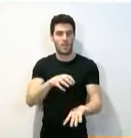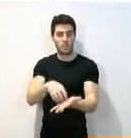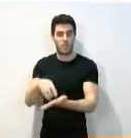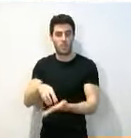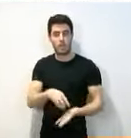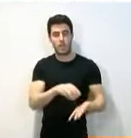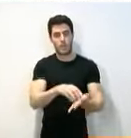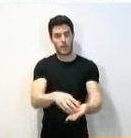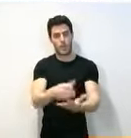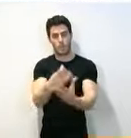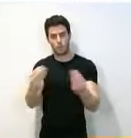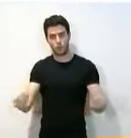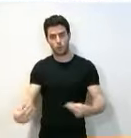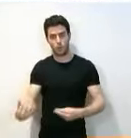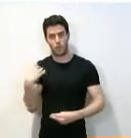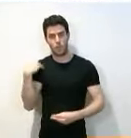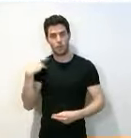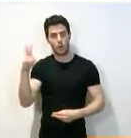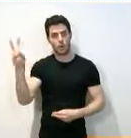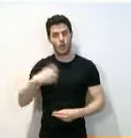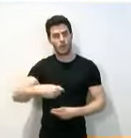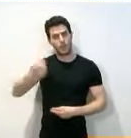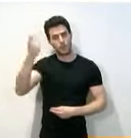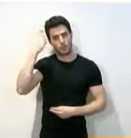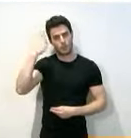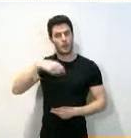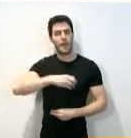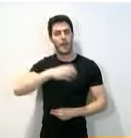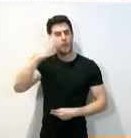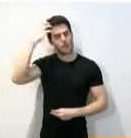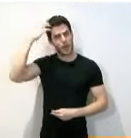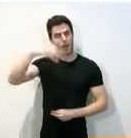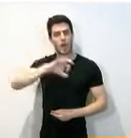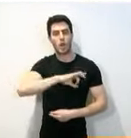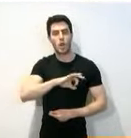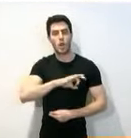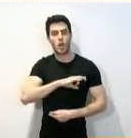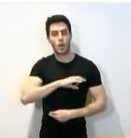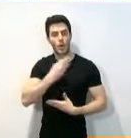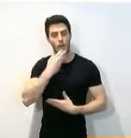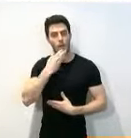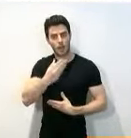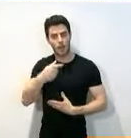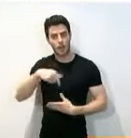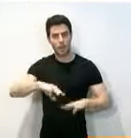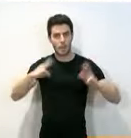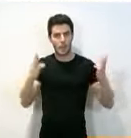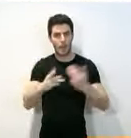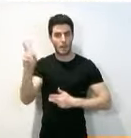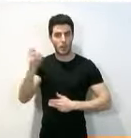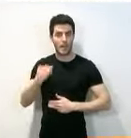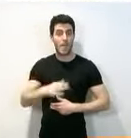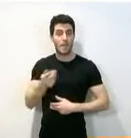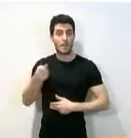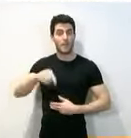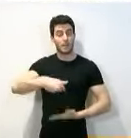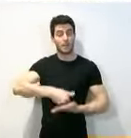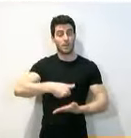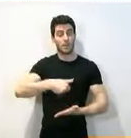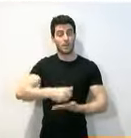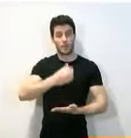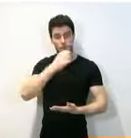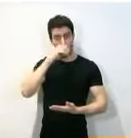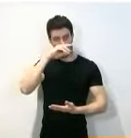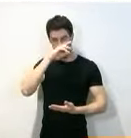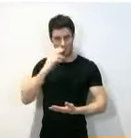recientemente venían unos estudiantes del Rey Don García a este Parlamento y, además, nos pidieron a todos